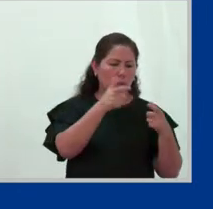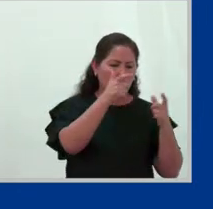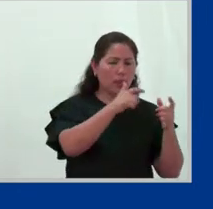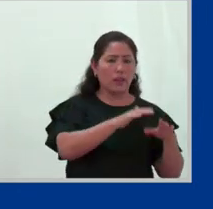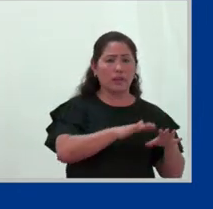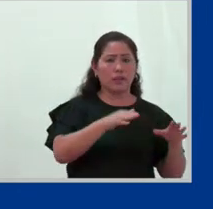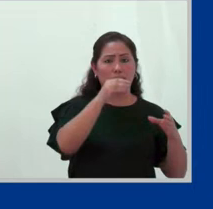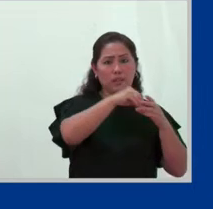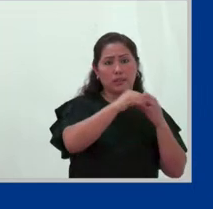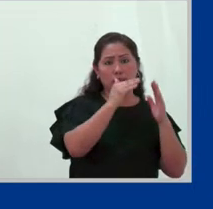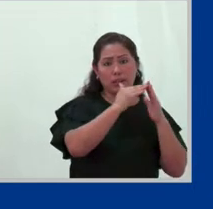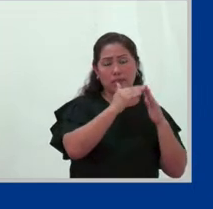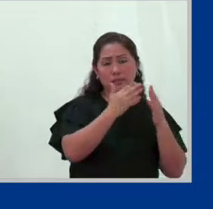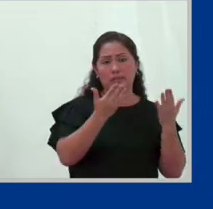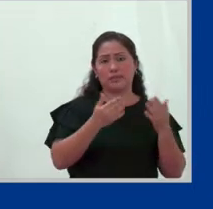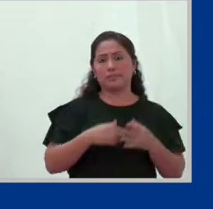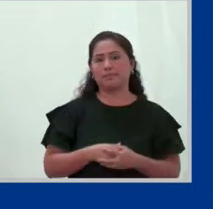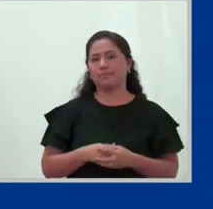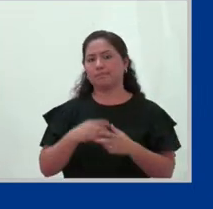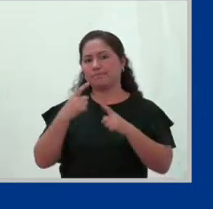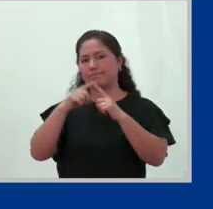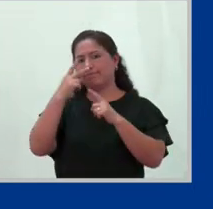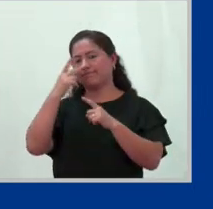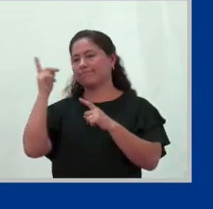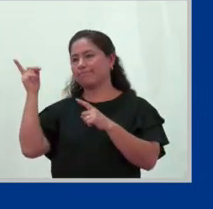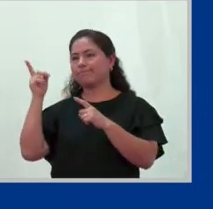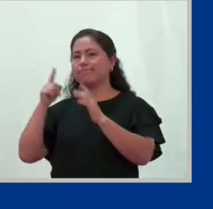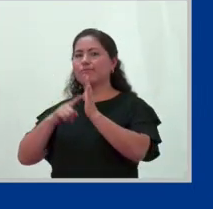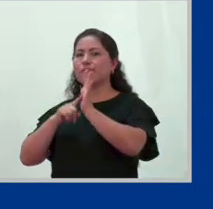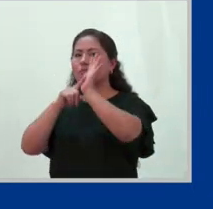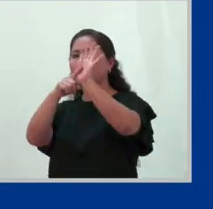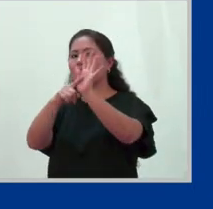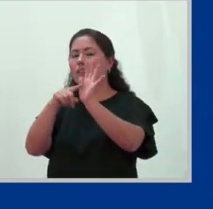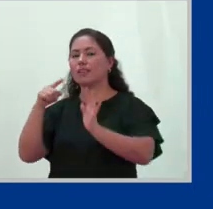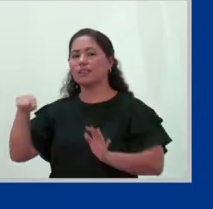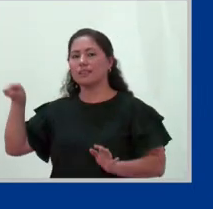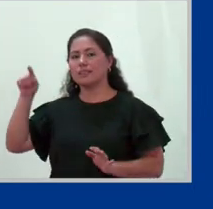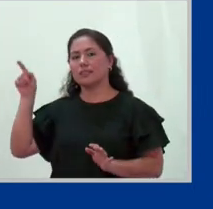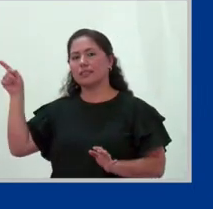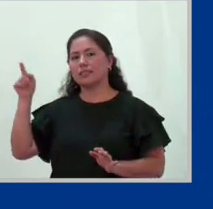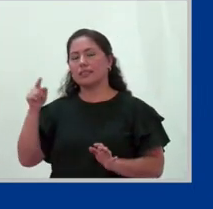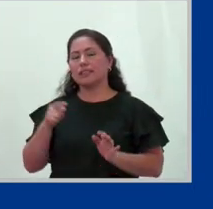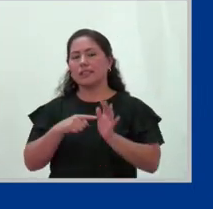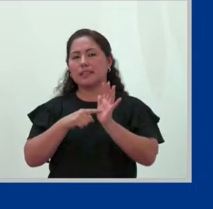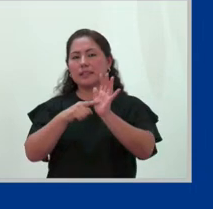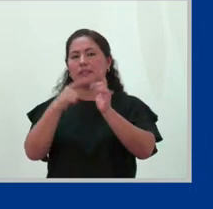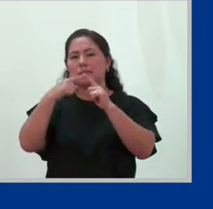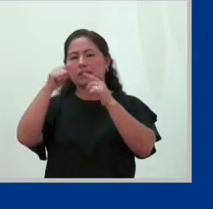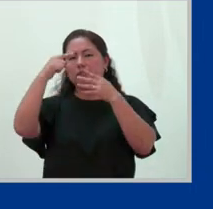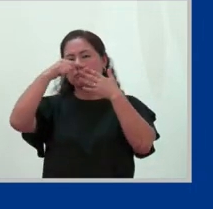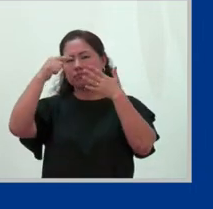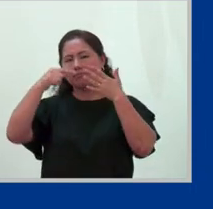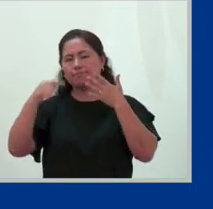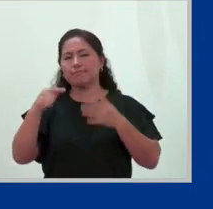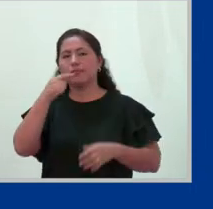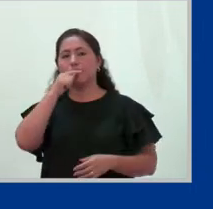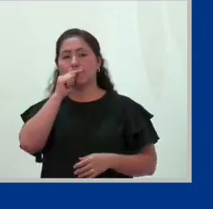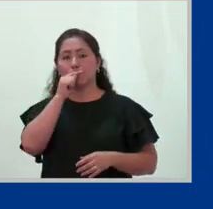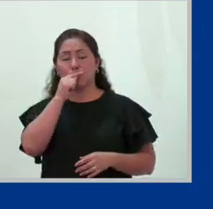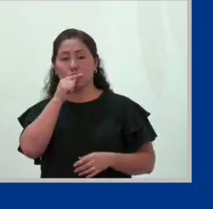algunos datos que aparecen en esta diapositiva, que espero puedan ser legibles para ustedes, las mujeres